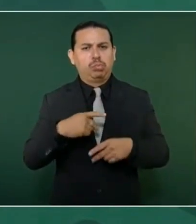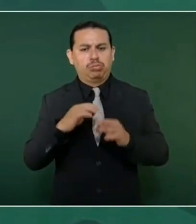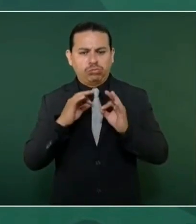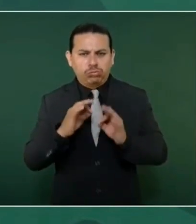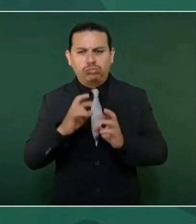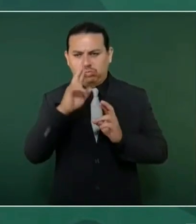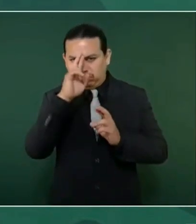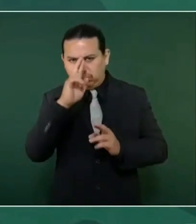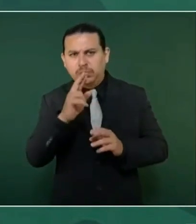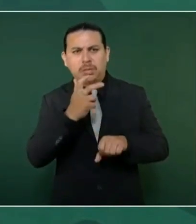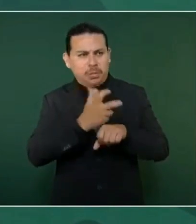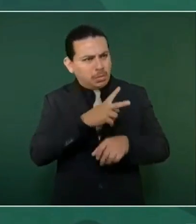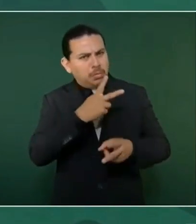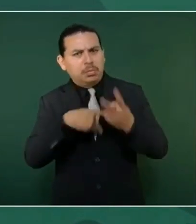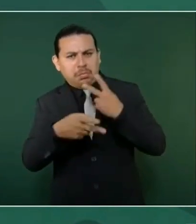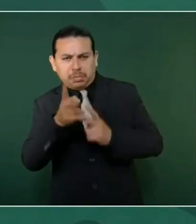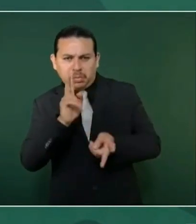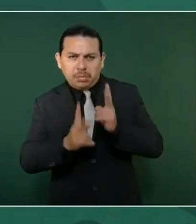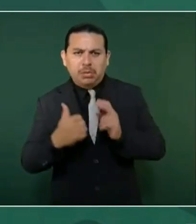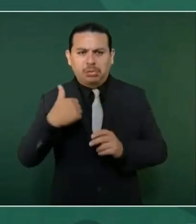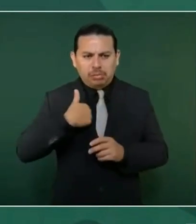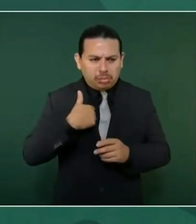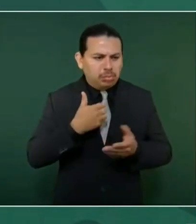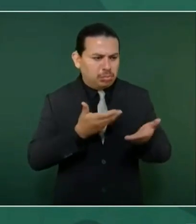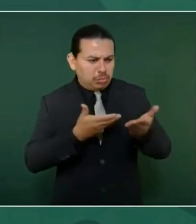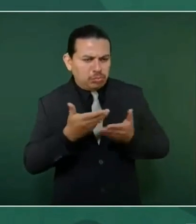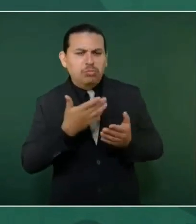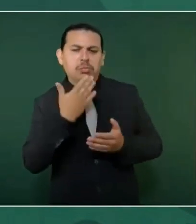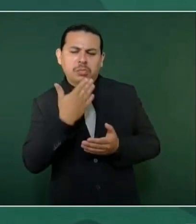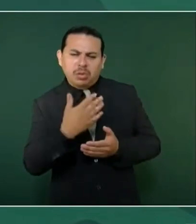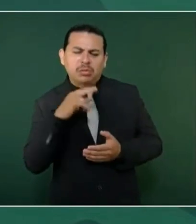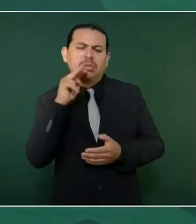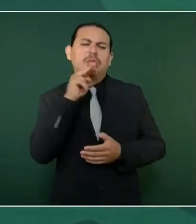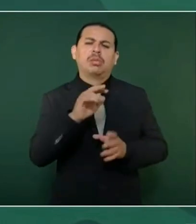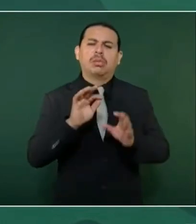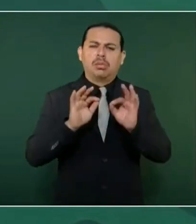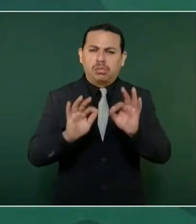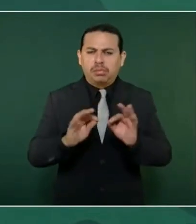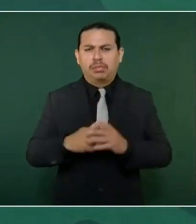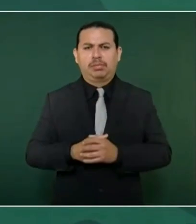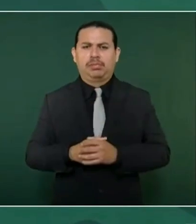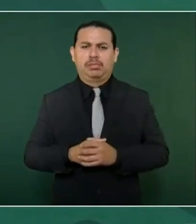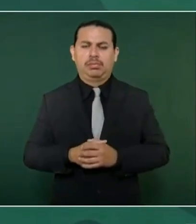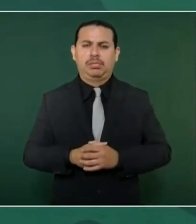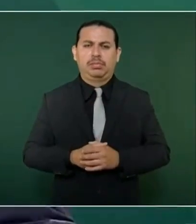respetuosa, amiga de